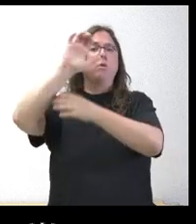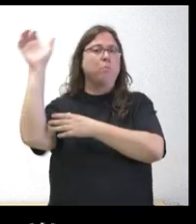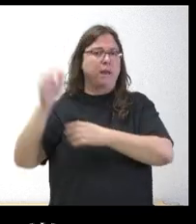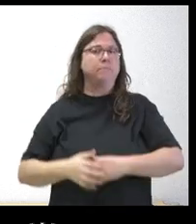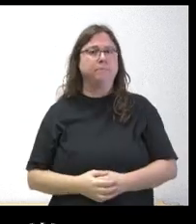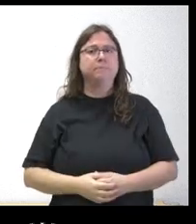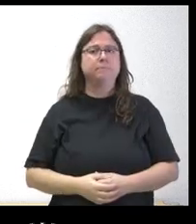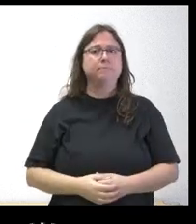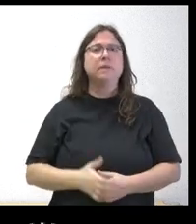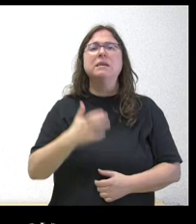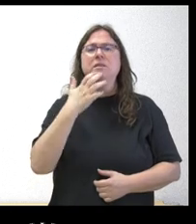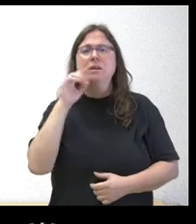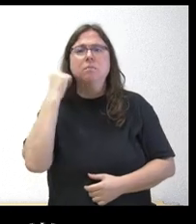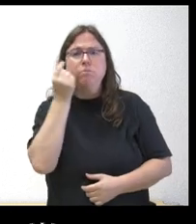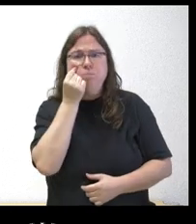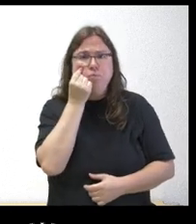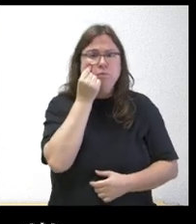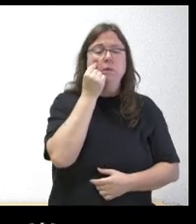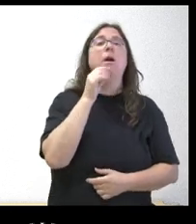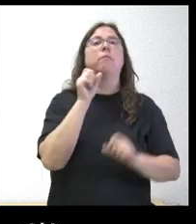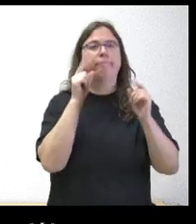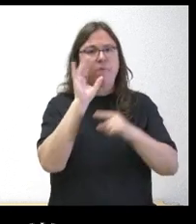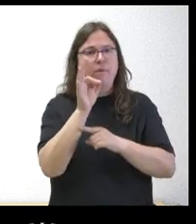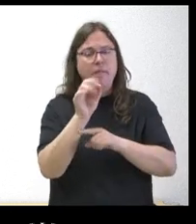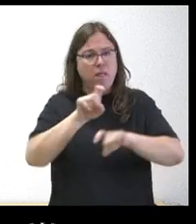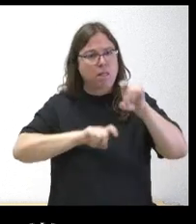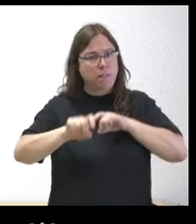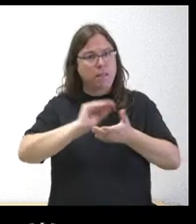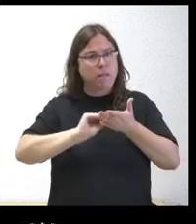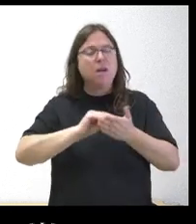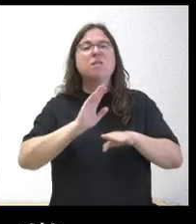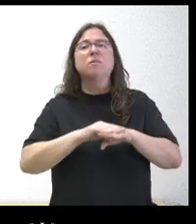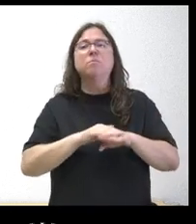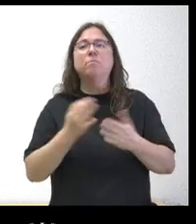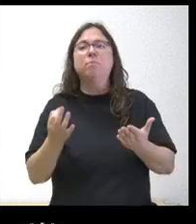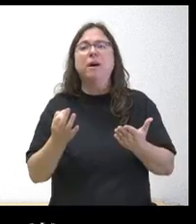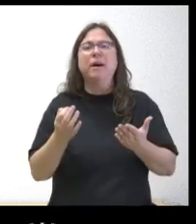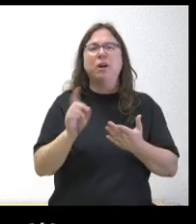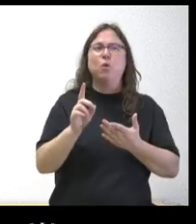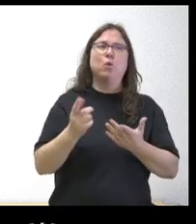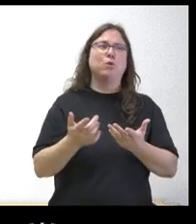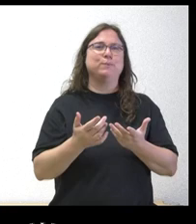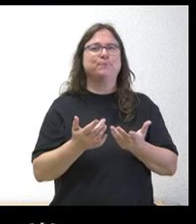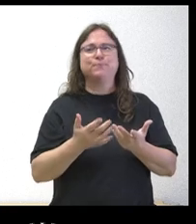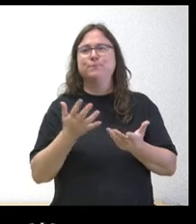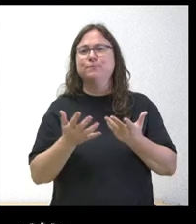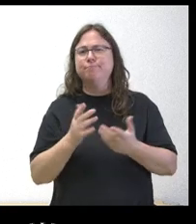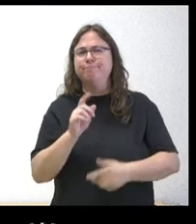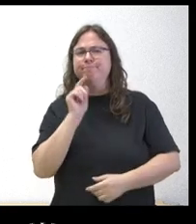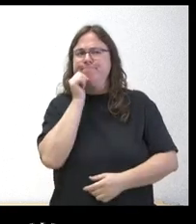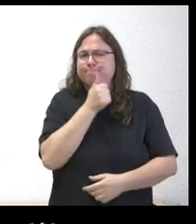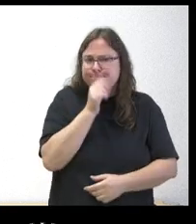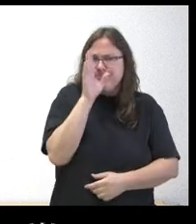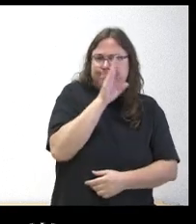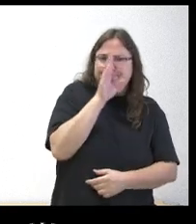detectan estos casos y se rectificará sobre todo a los efectos de no tensionar o no ocultar digamos